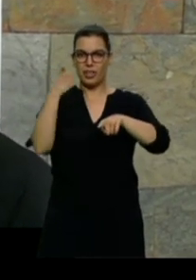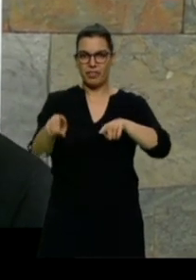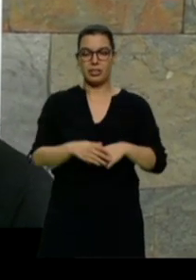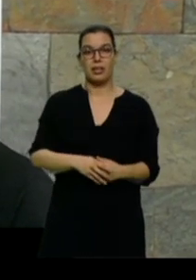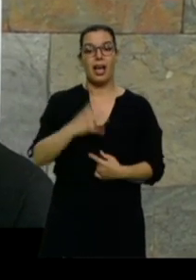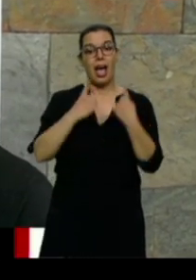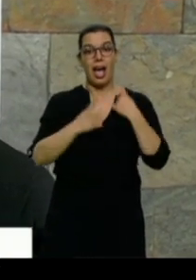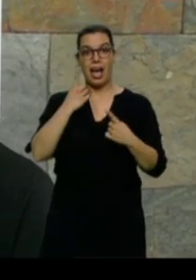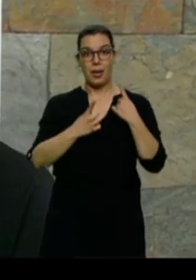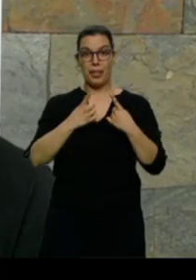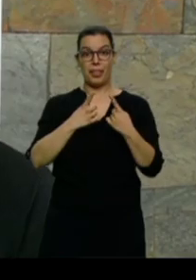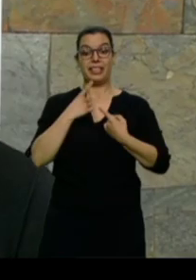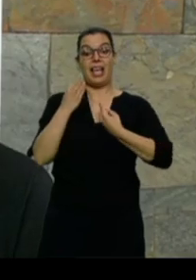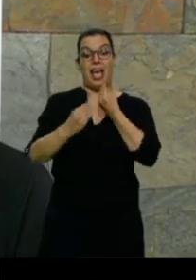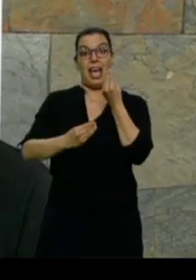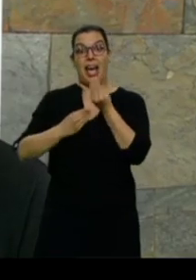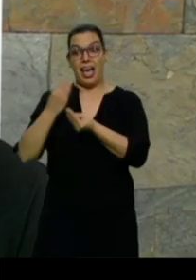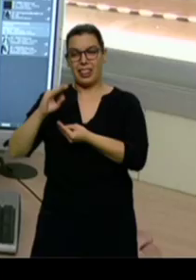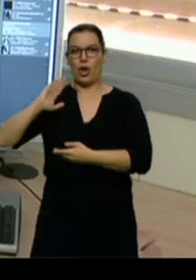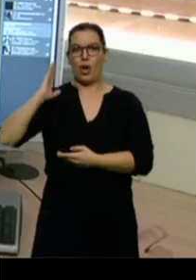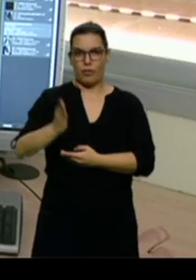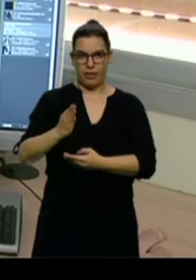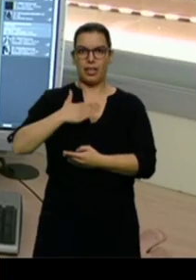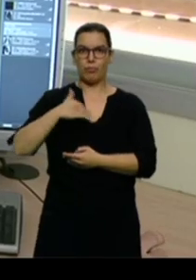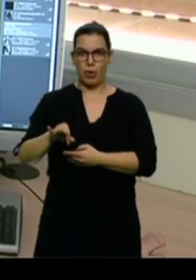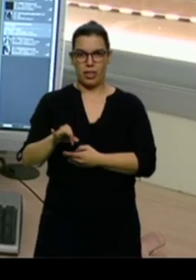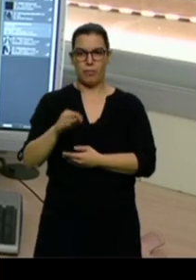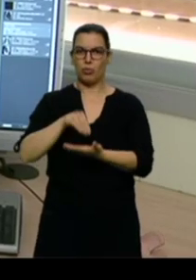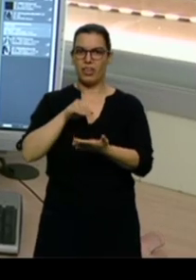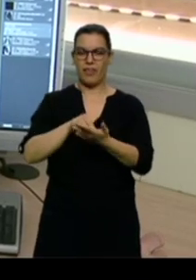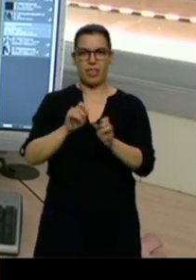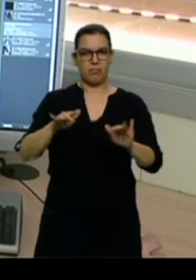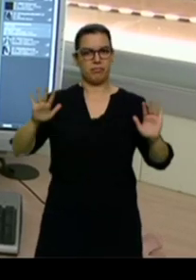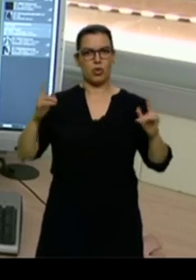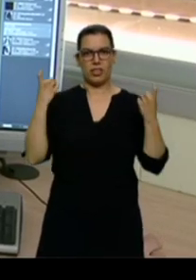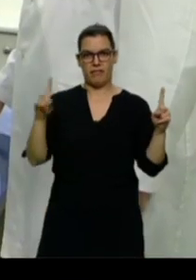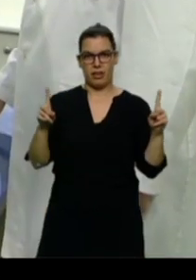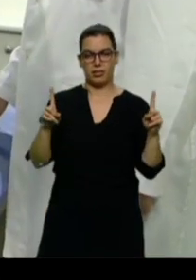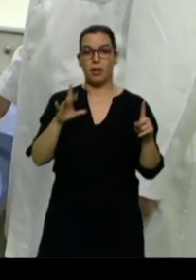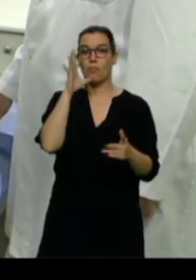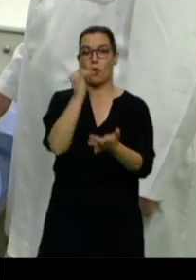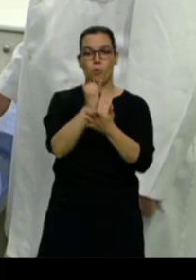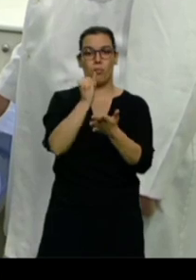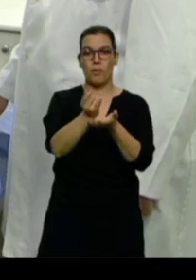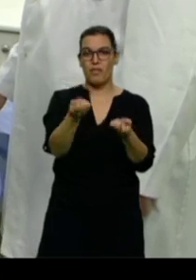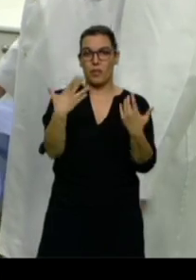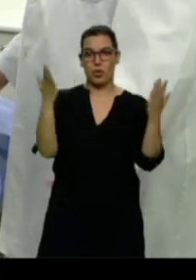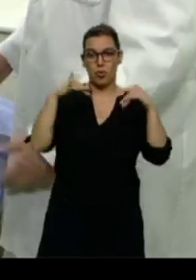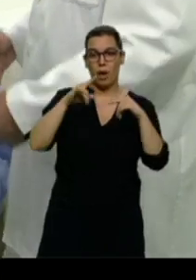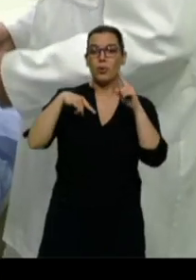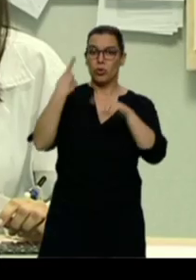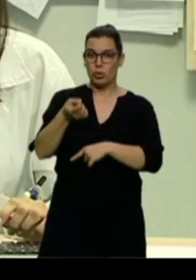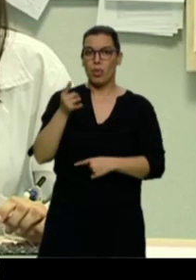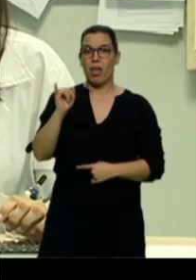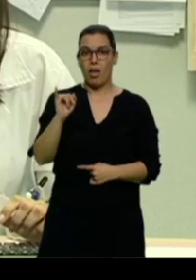es susceptible de provocar un efecto adverso. Porque son pruebas médicas que no aportan nada, pero que pueden provocar efectos secundarios.